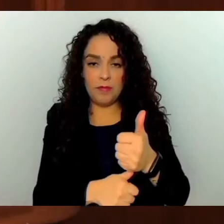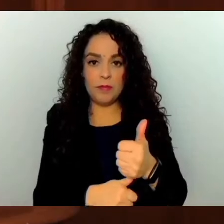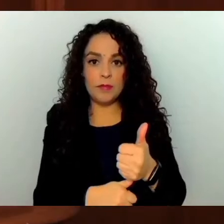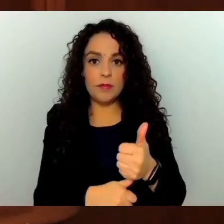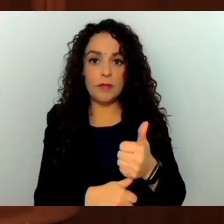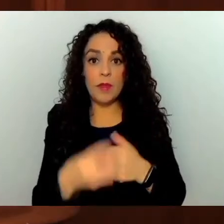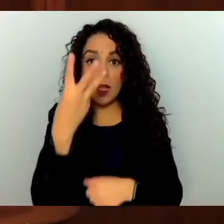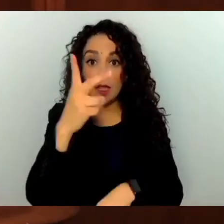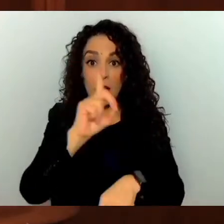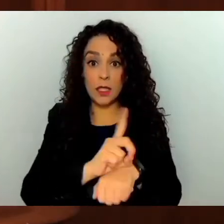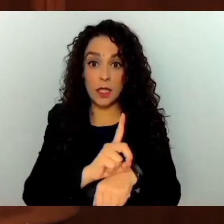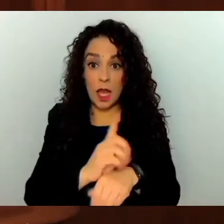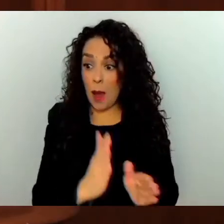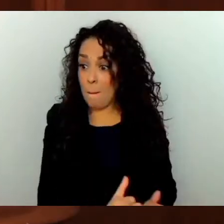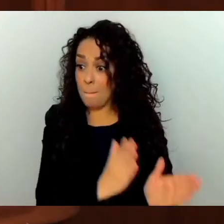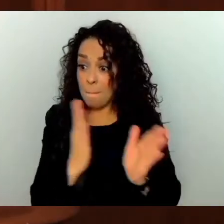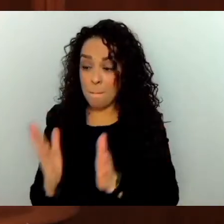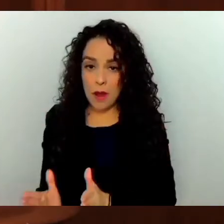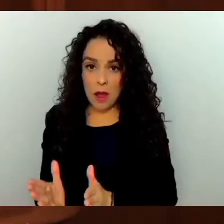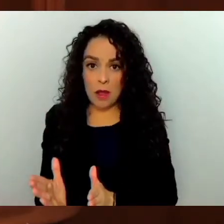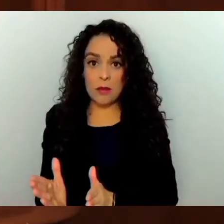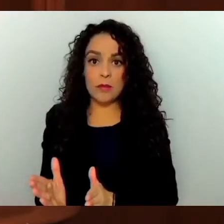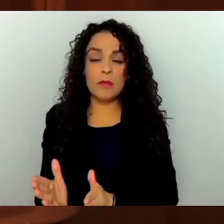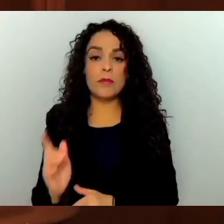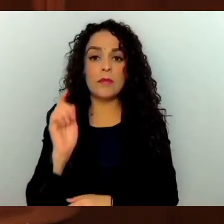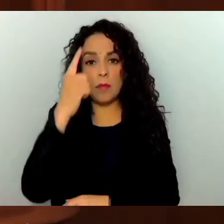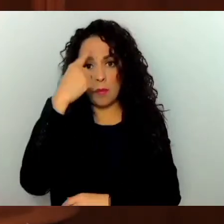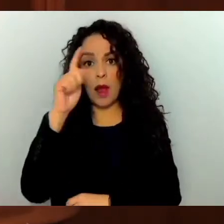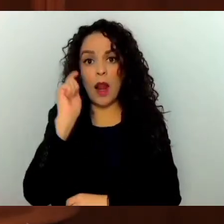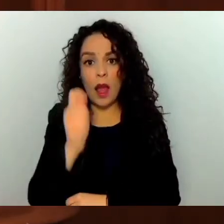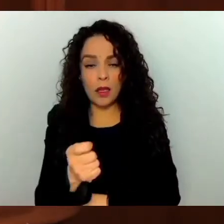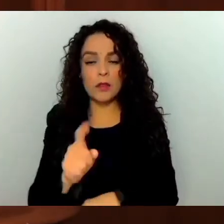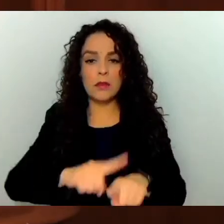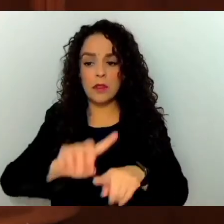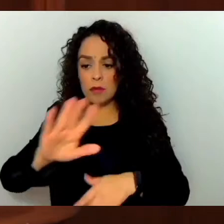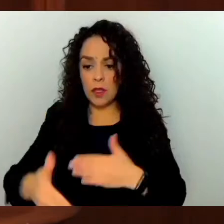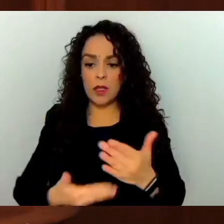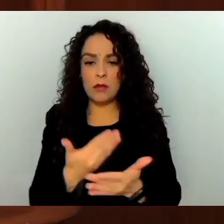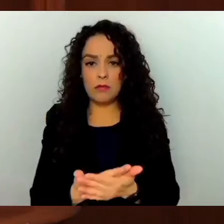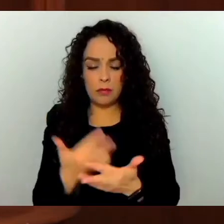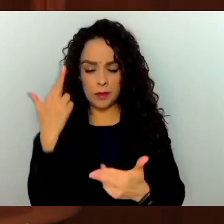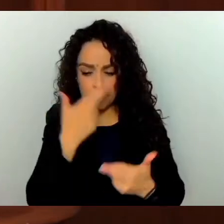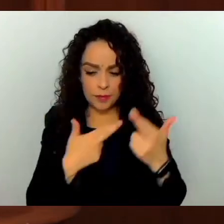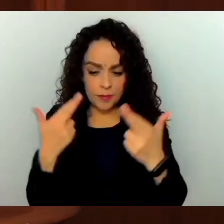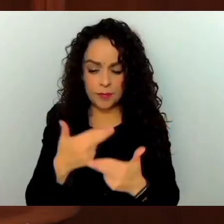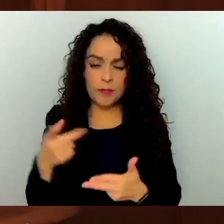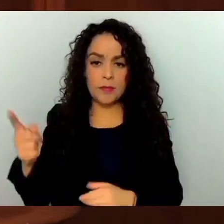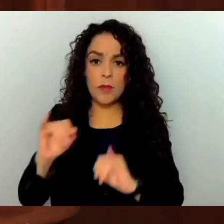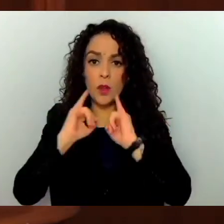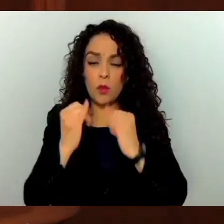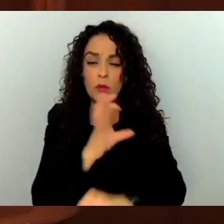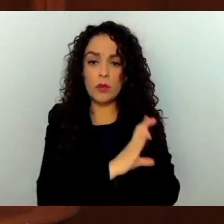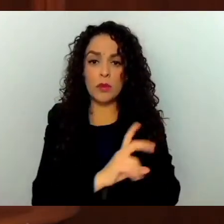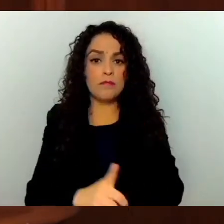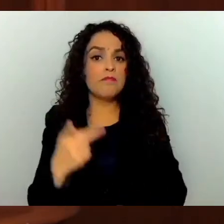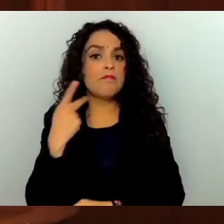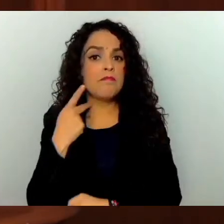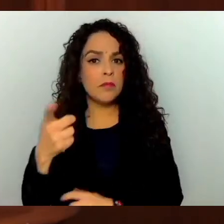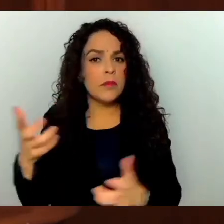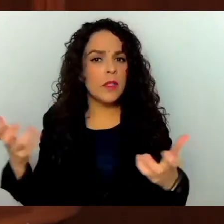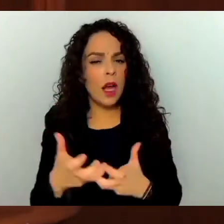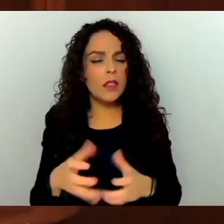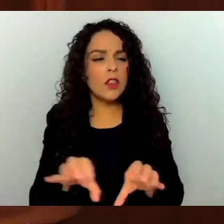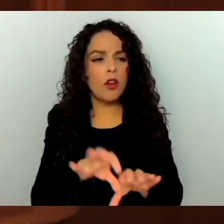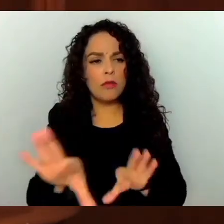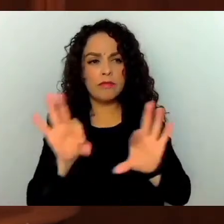a tres días naturales siguientes al desahogo de las comparecencias, la Junta de Coordinación Política formulará el dictamen de designación